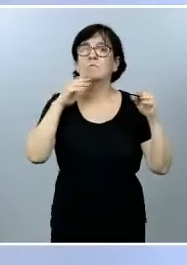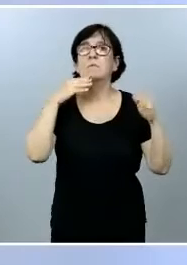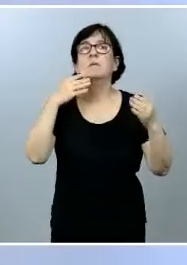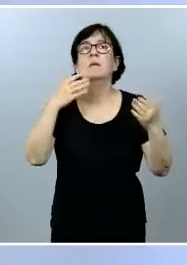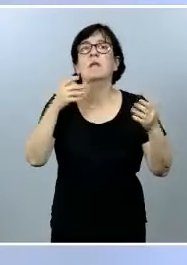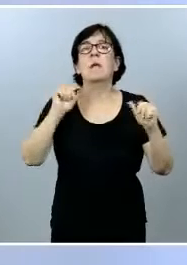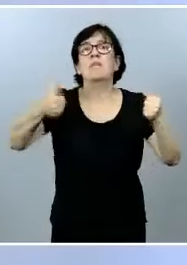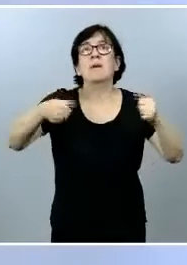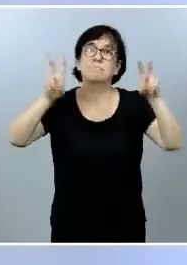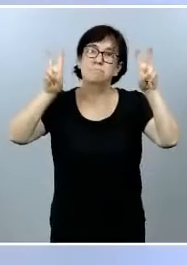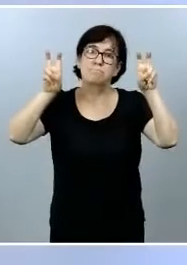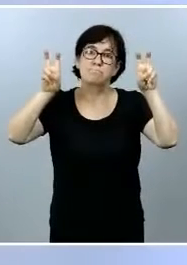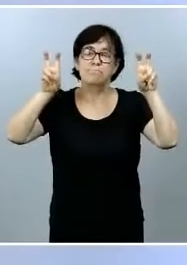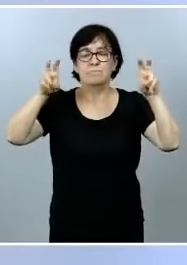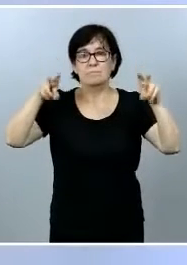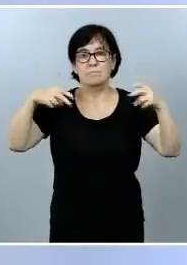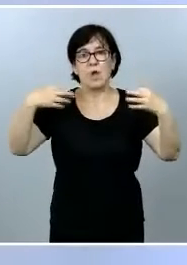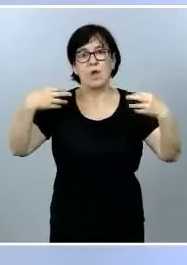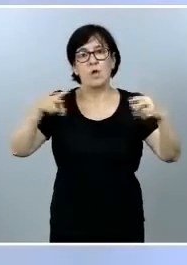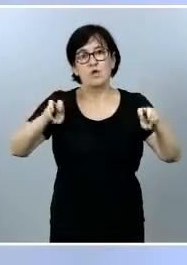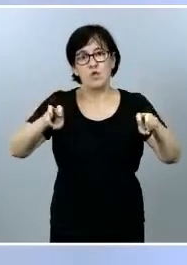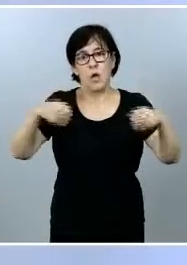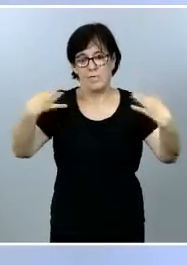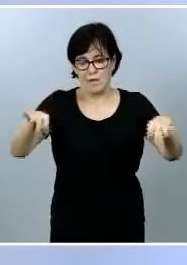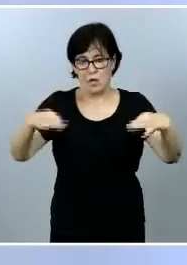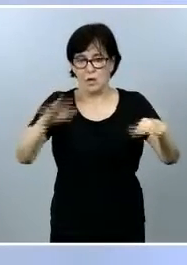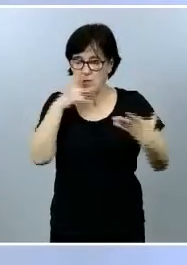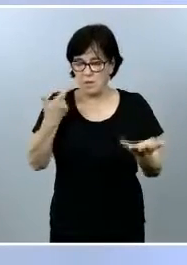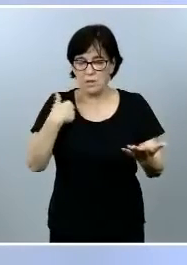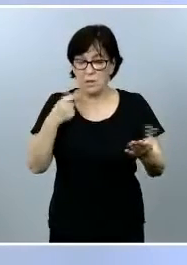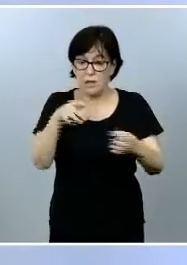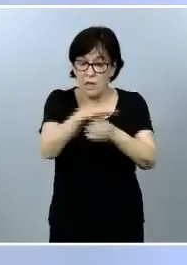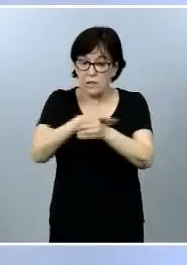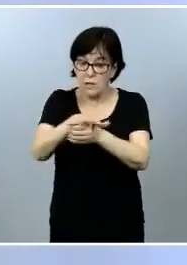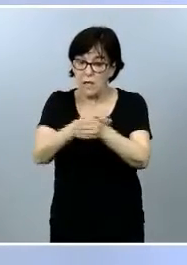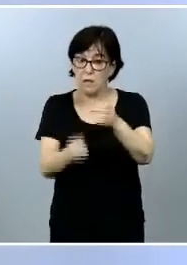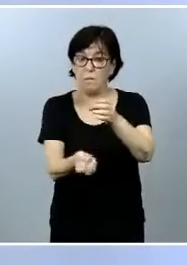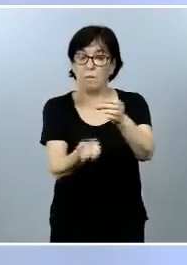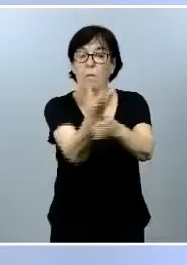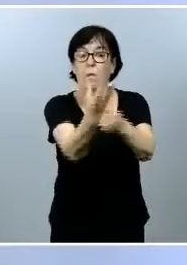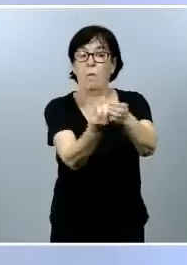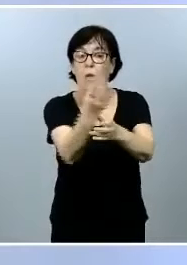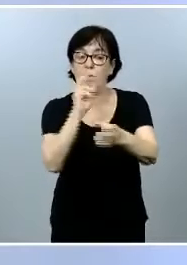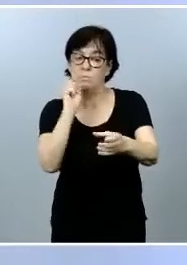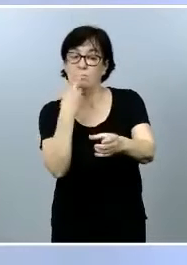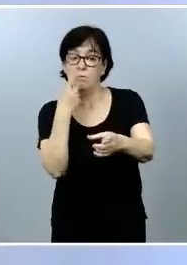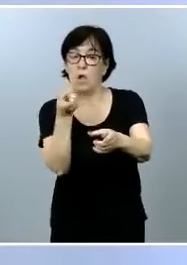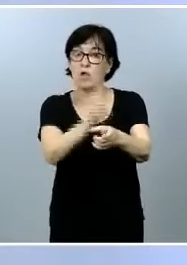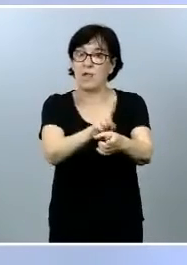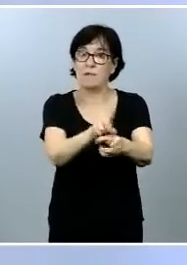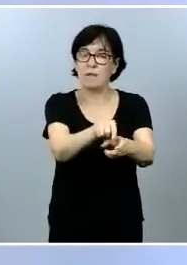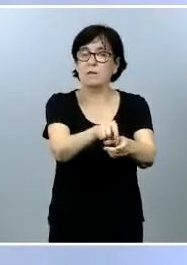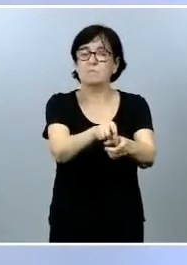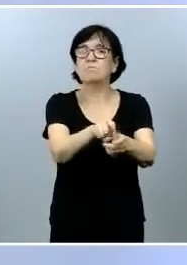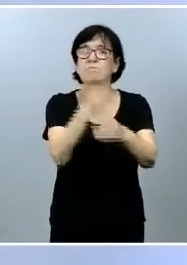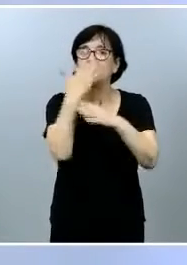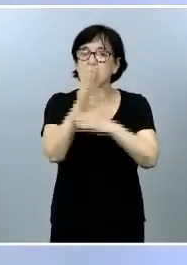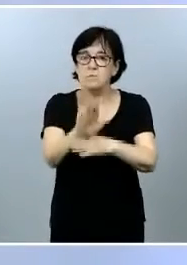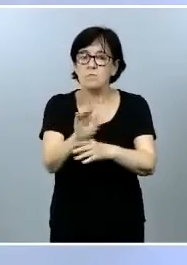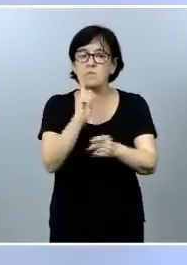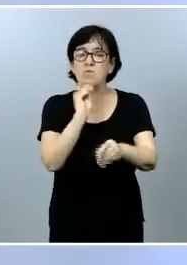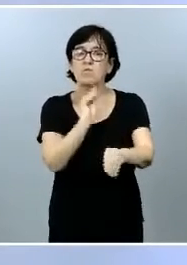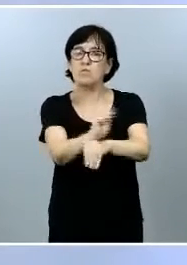y los distintos territorios que han visto algunos brotes han contado con una actitud y una actuación muy prudente y muy